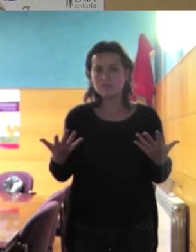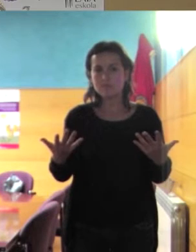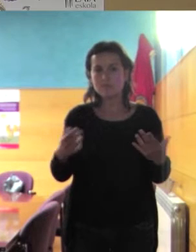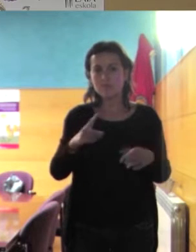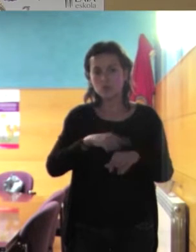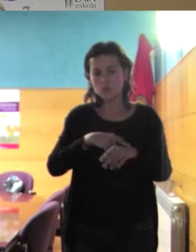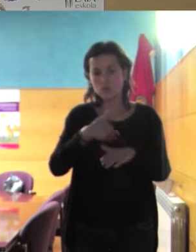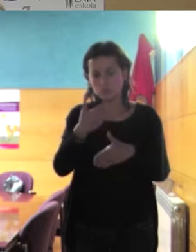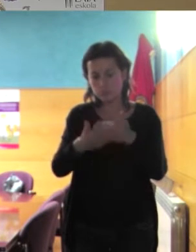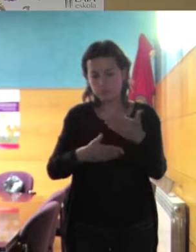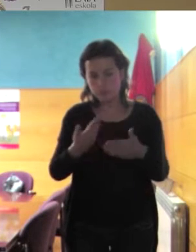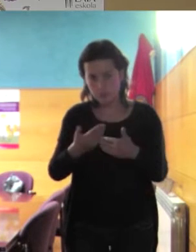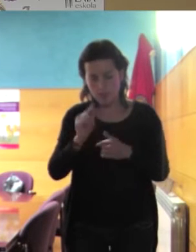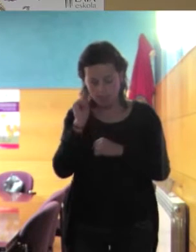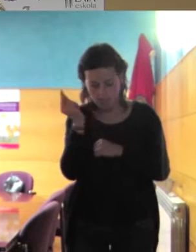consigue identificarlo